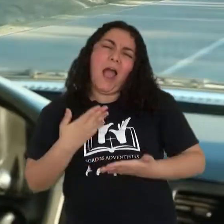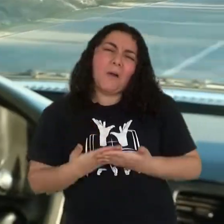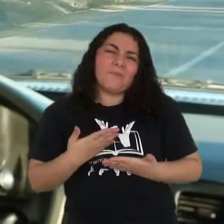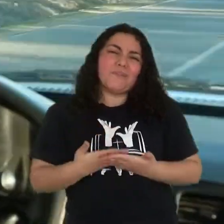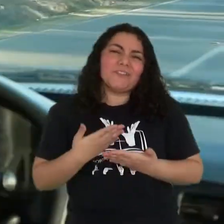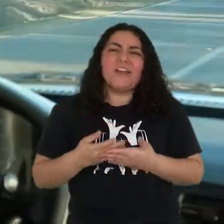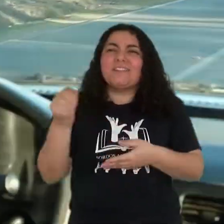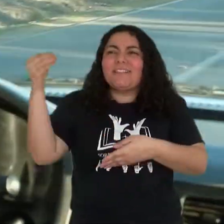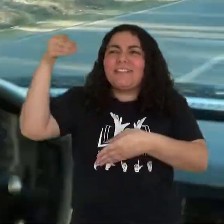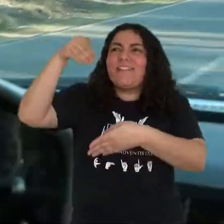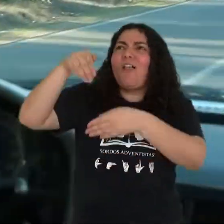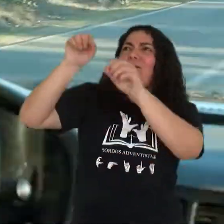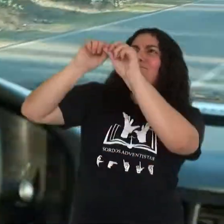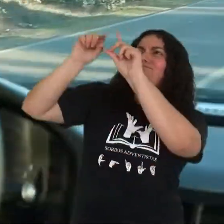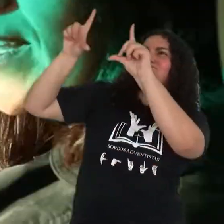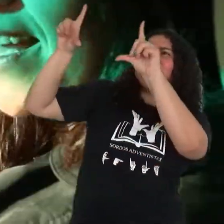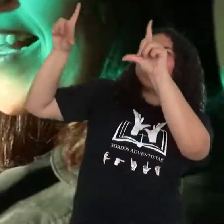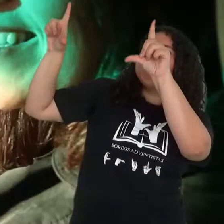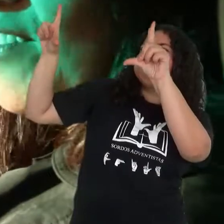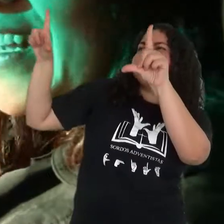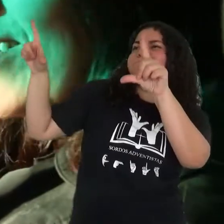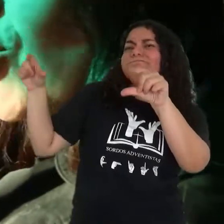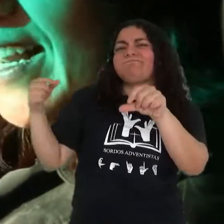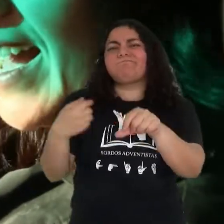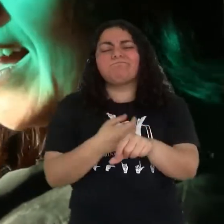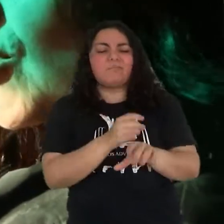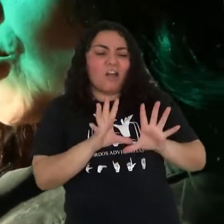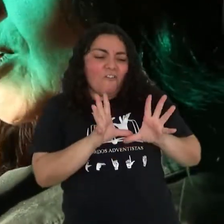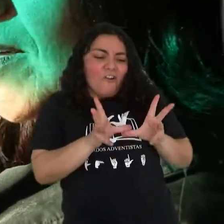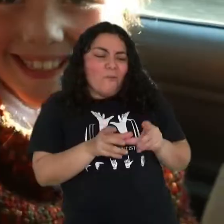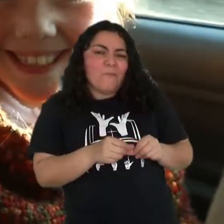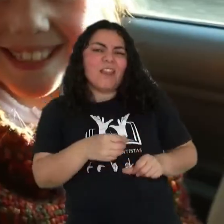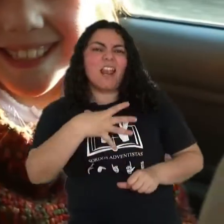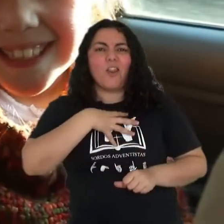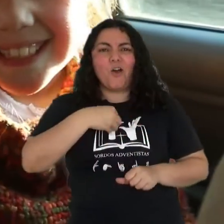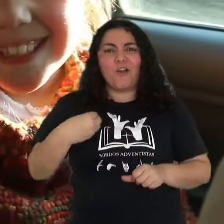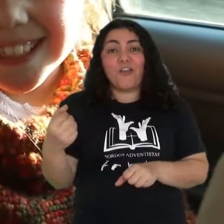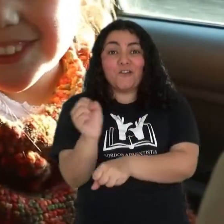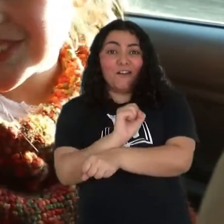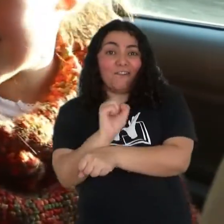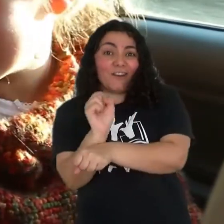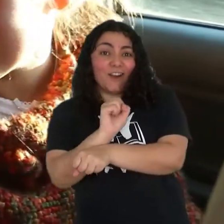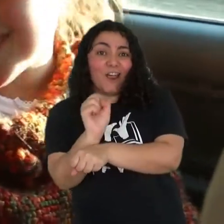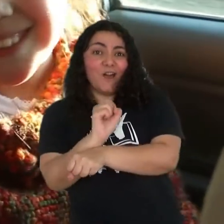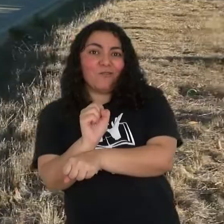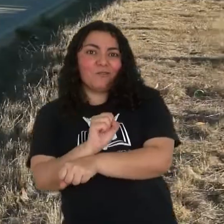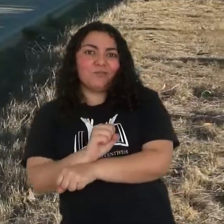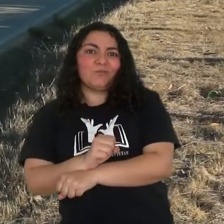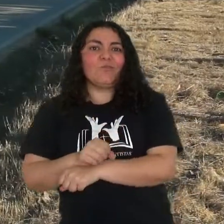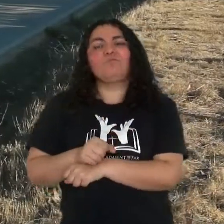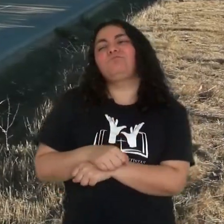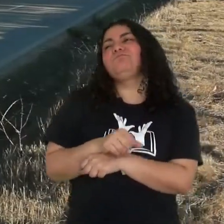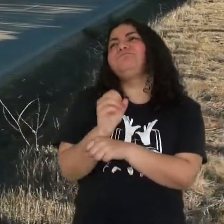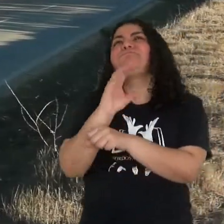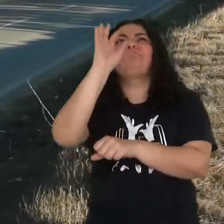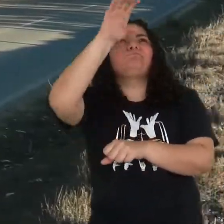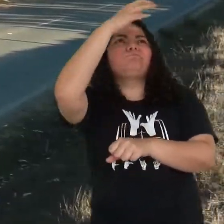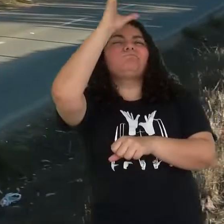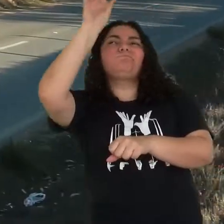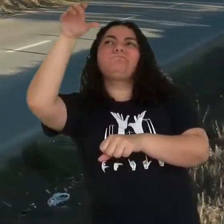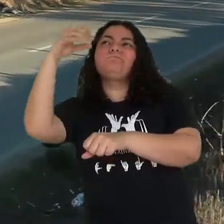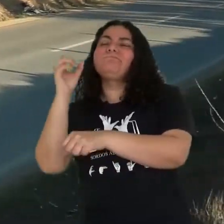Aprovecharon aquella tarde soleada junto a su esposa y sus hijos a pasear en su vehículo y visitar a sus